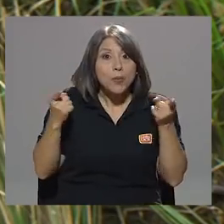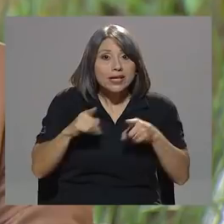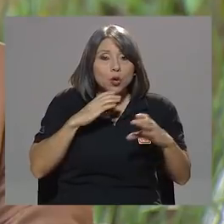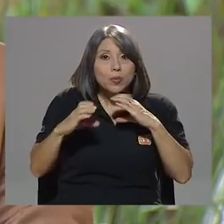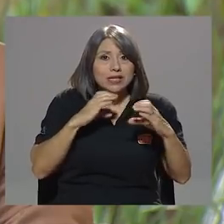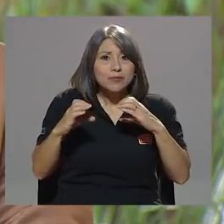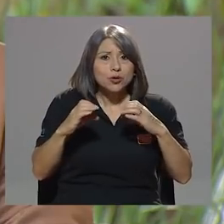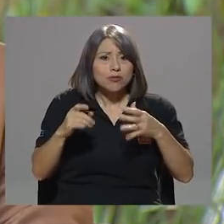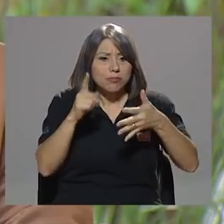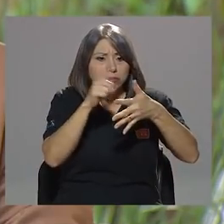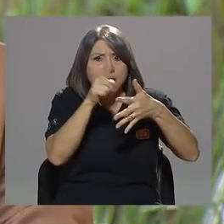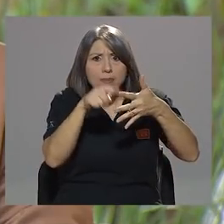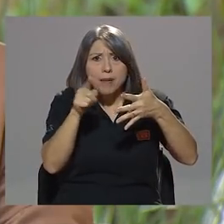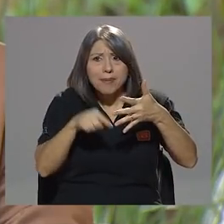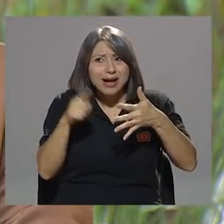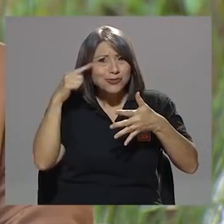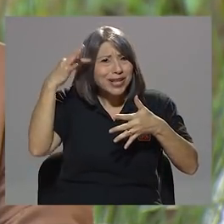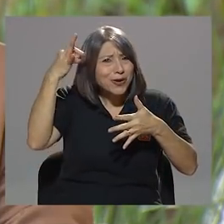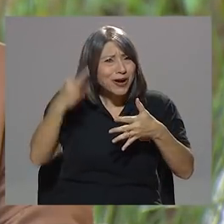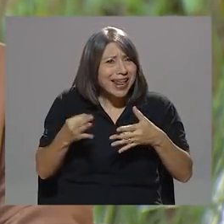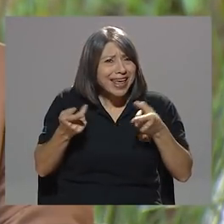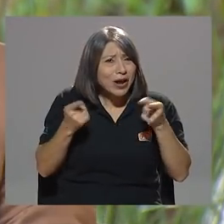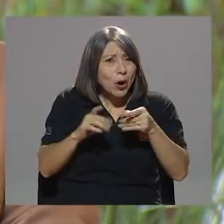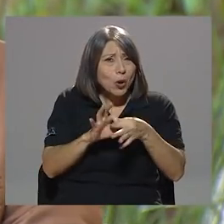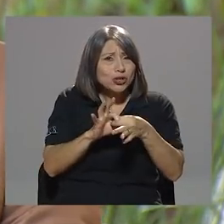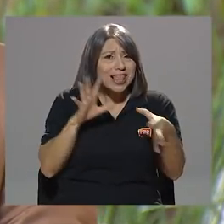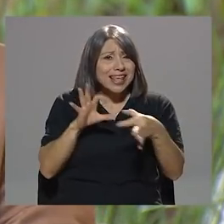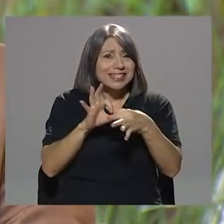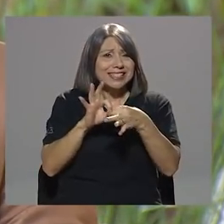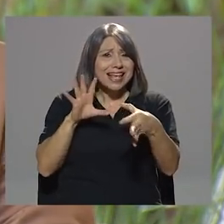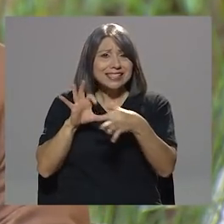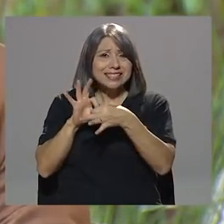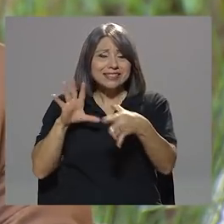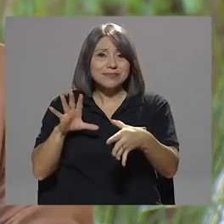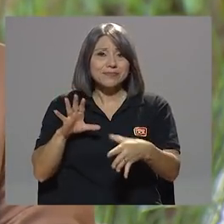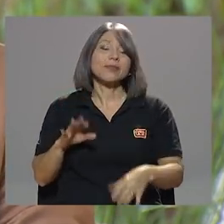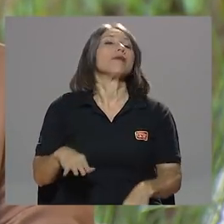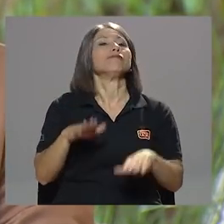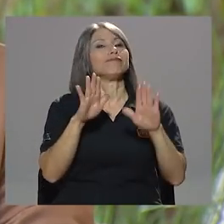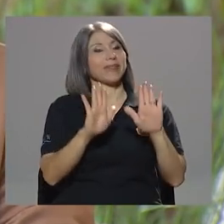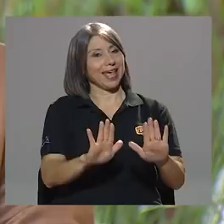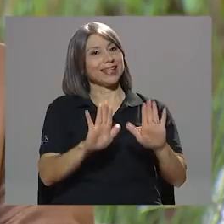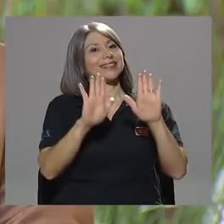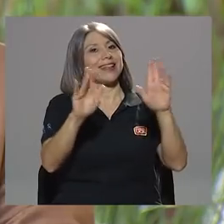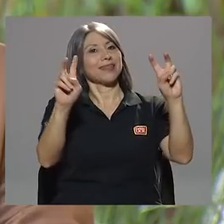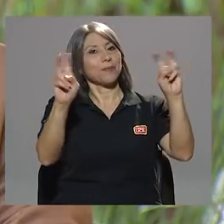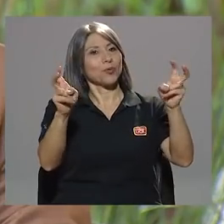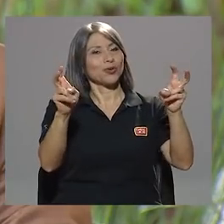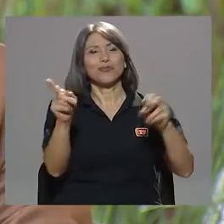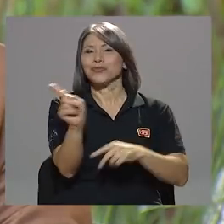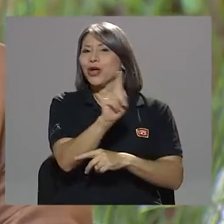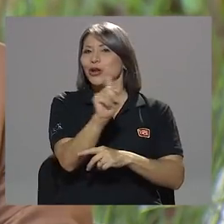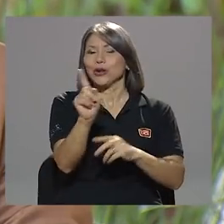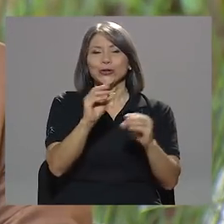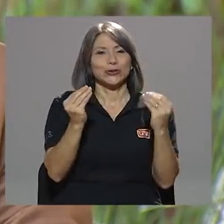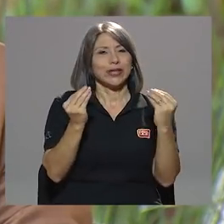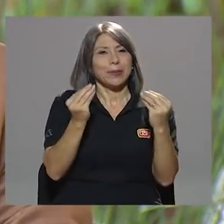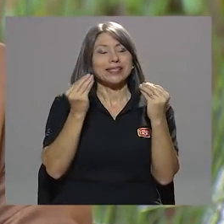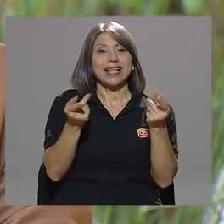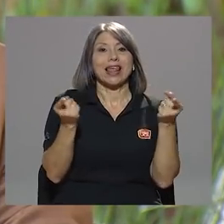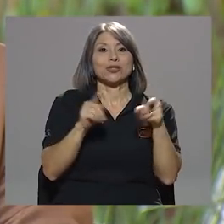¿No cree usted que son demasiadas coincidencias, don Juan Carlos? Excelente punto. No son demasiadas